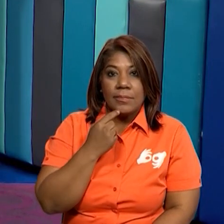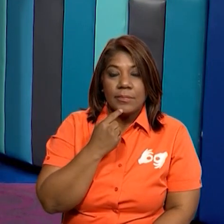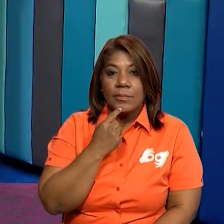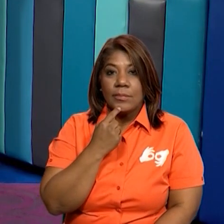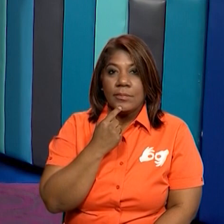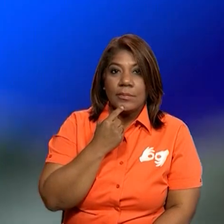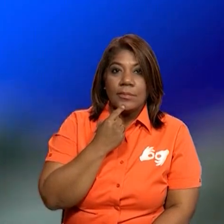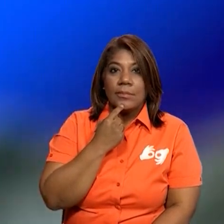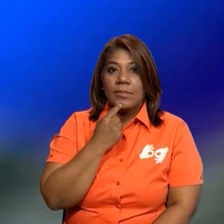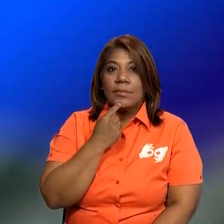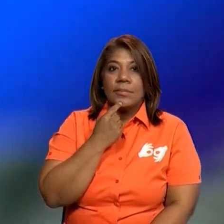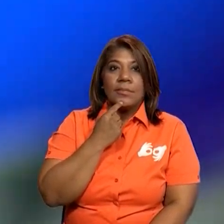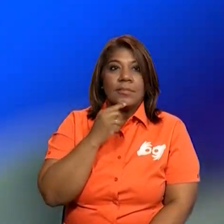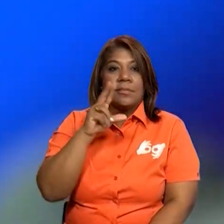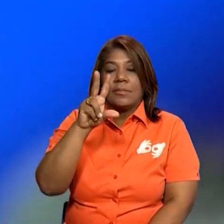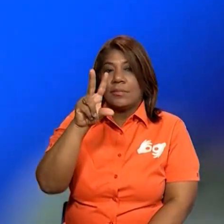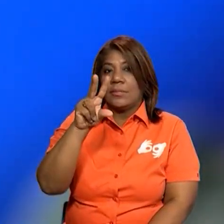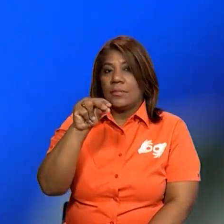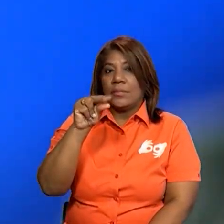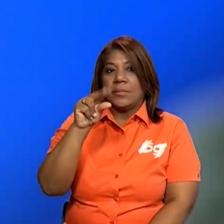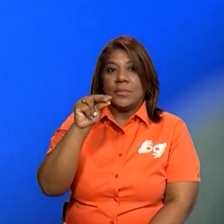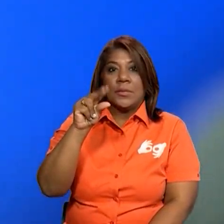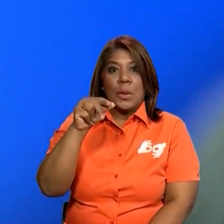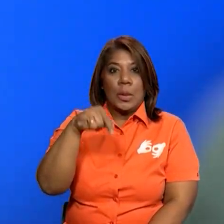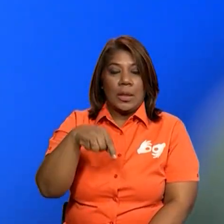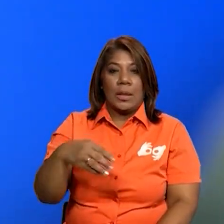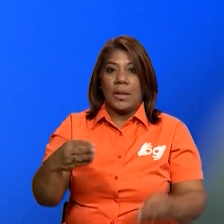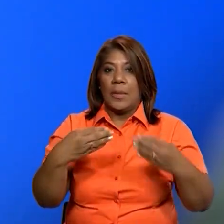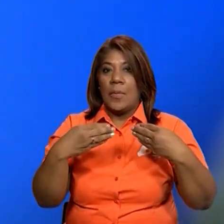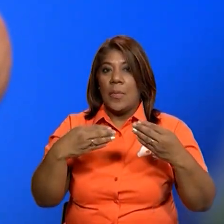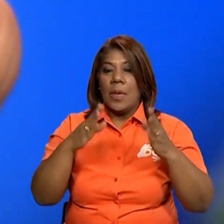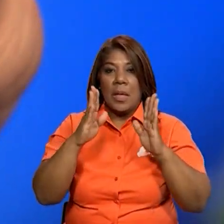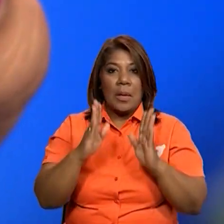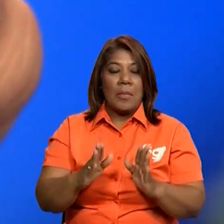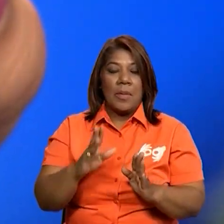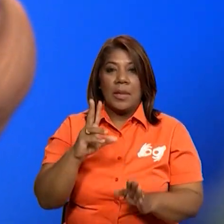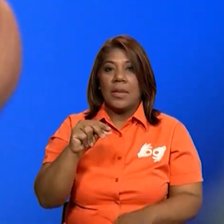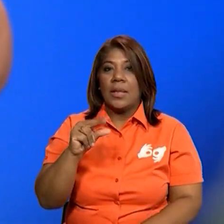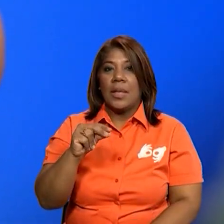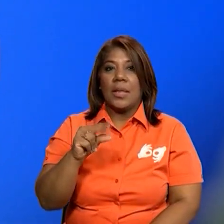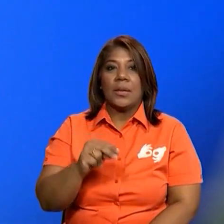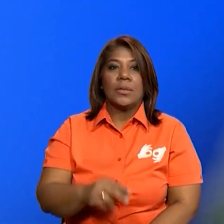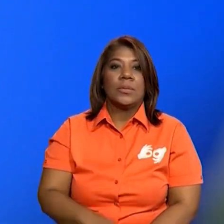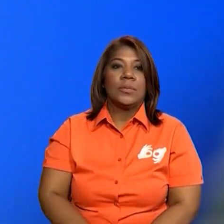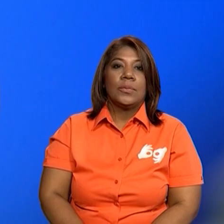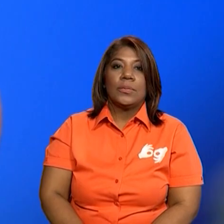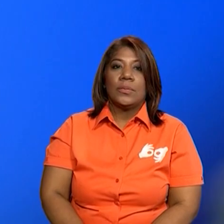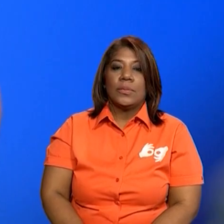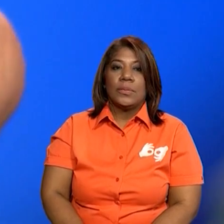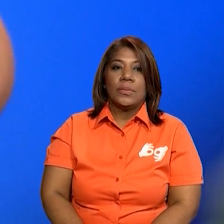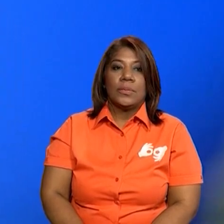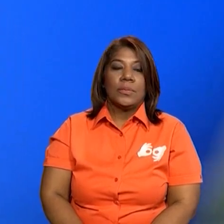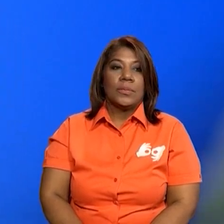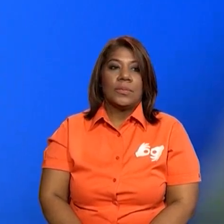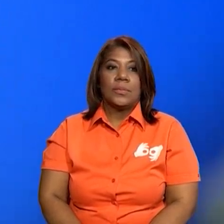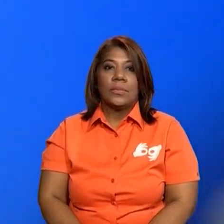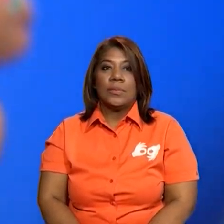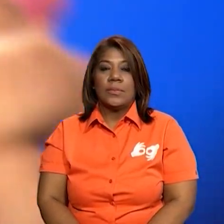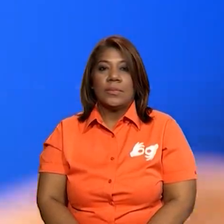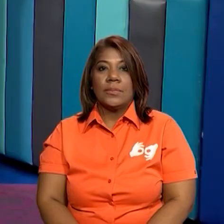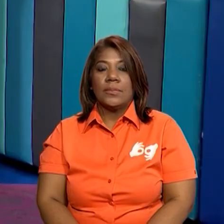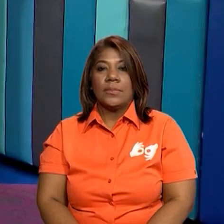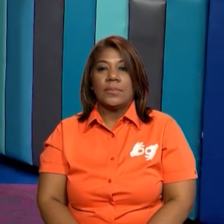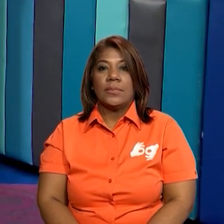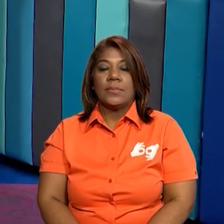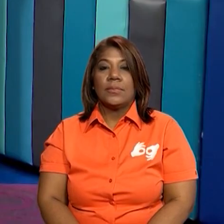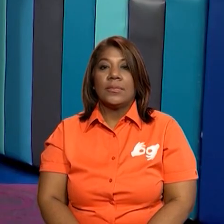¡No! ¡No! ¡No! ¡Exacto! No, se parece, pero no. Esta es una moneda